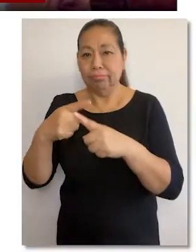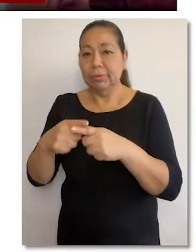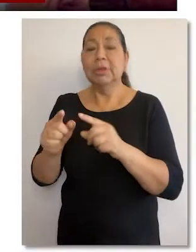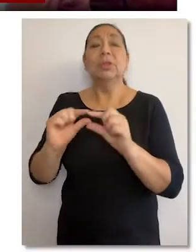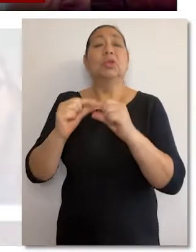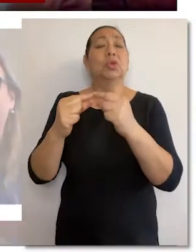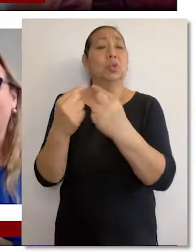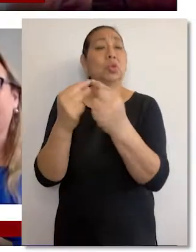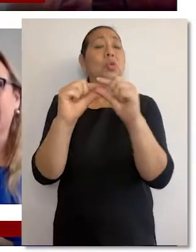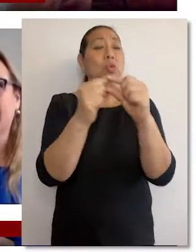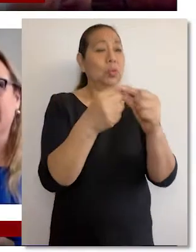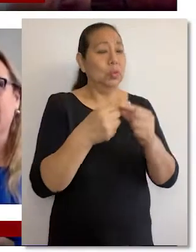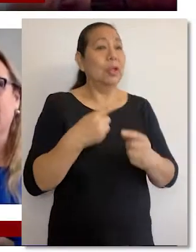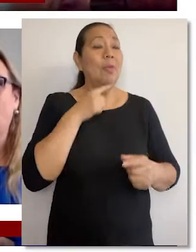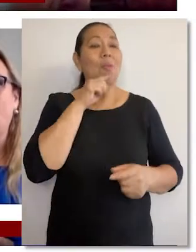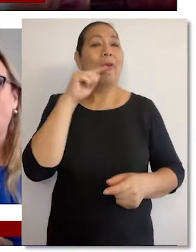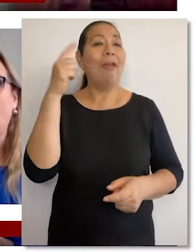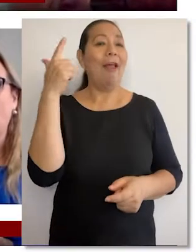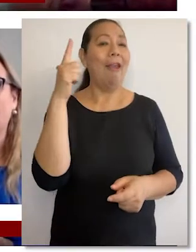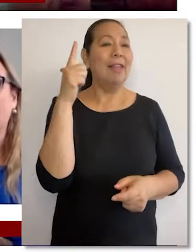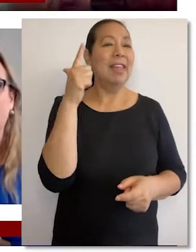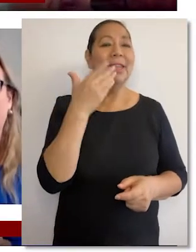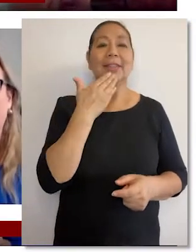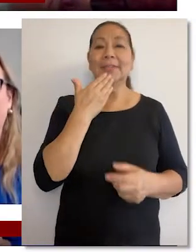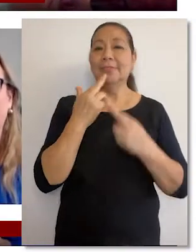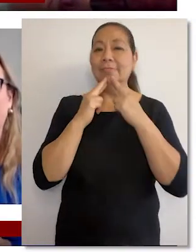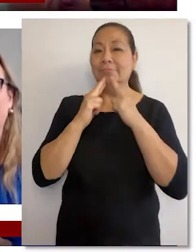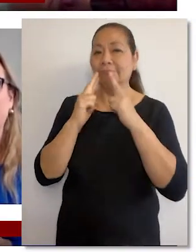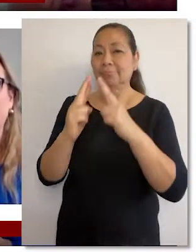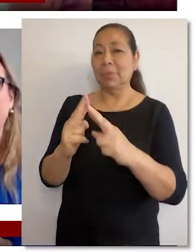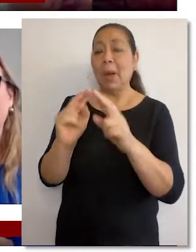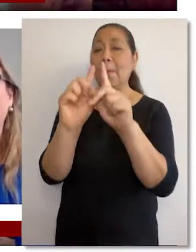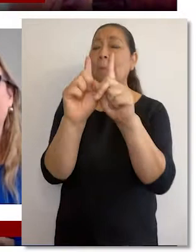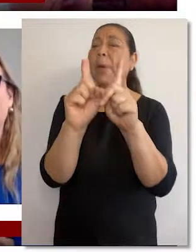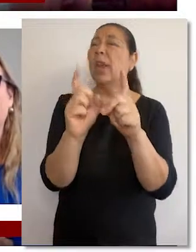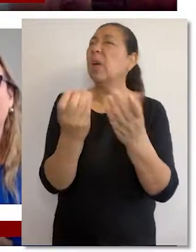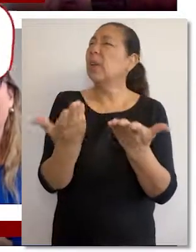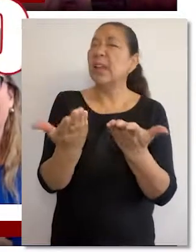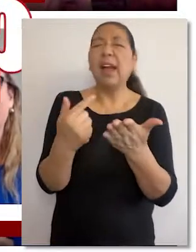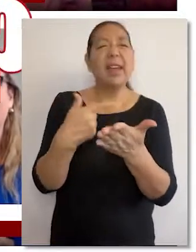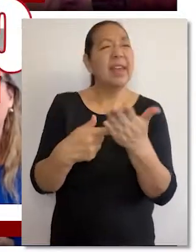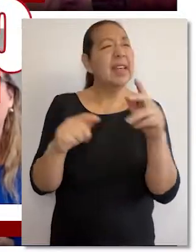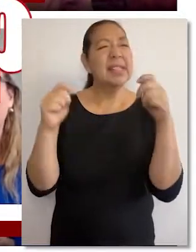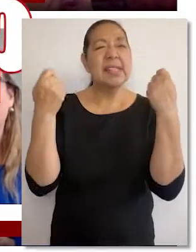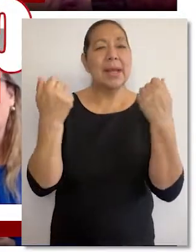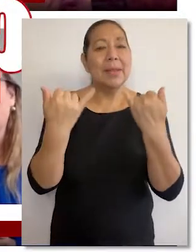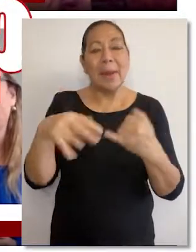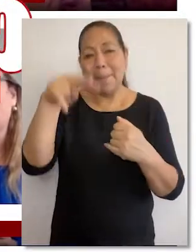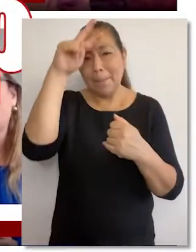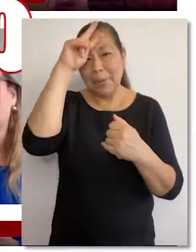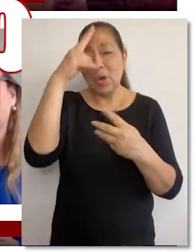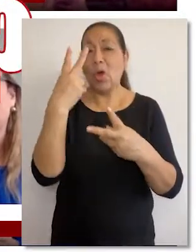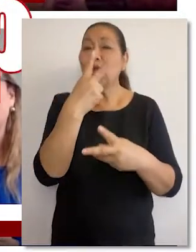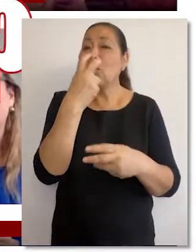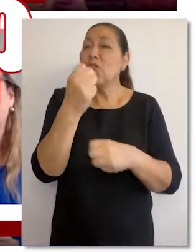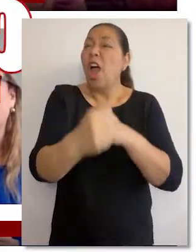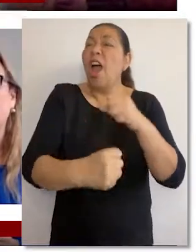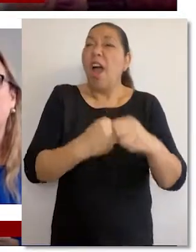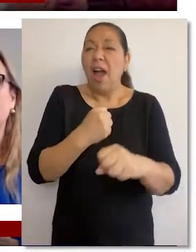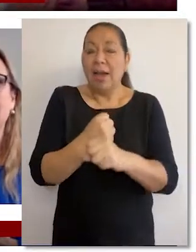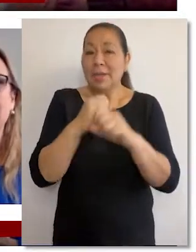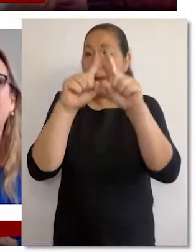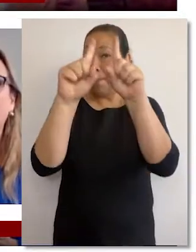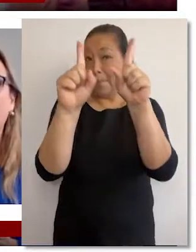sindicales, entre otras mujeres líderes, quienes respondieron a la pregunta ¿qué celebra la mujer peruana en el Bicentenario?